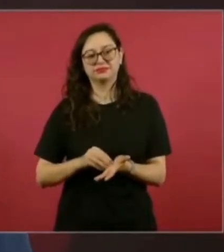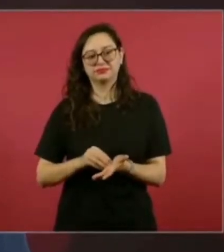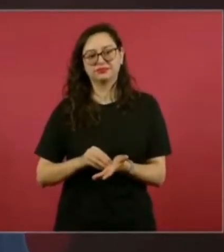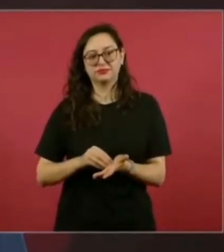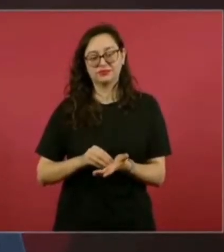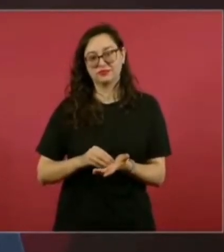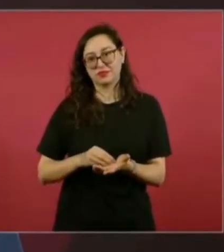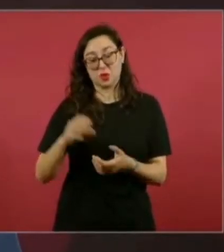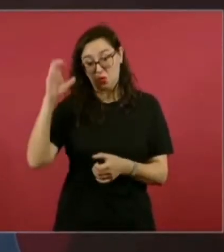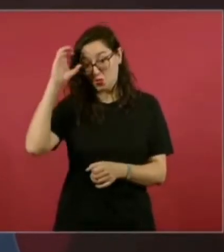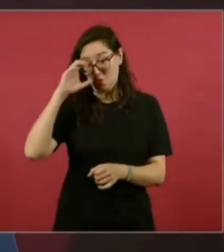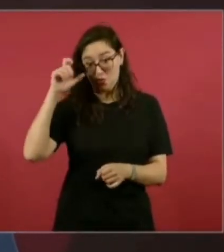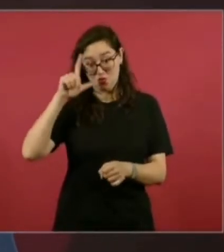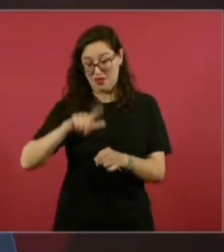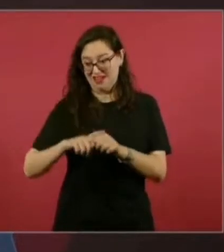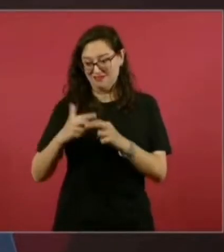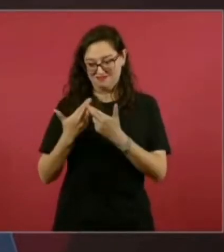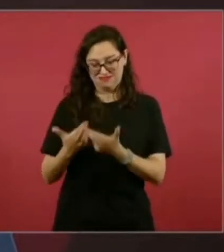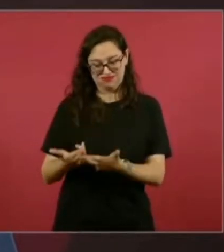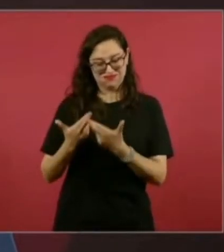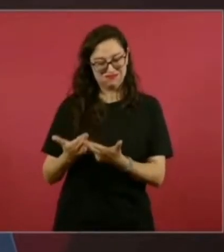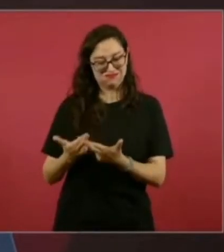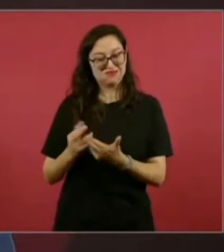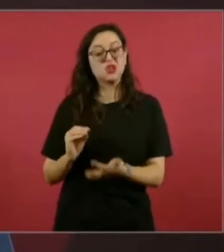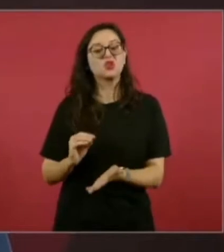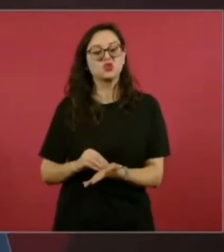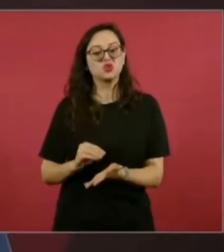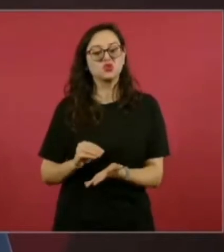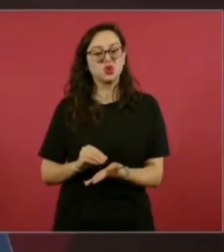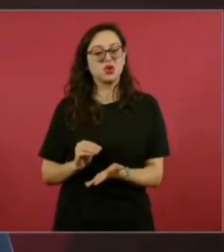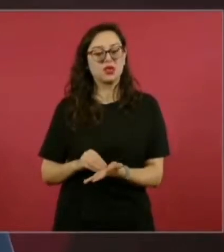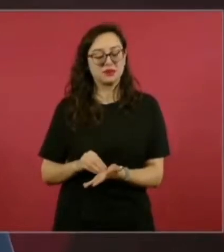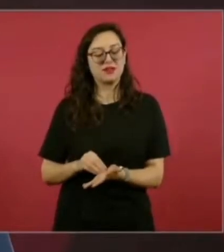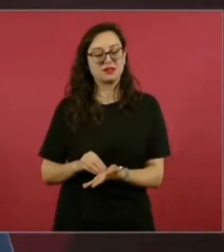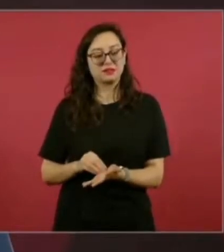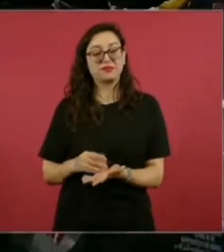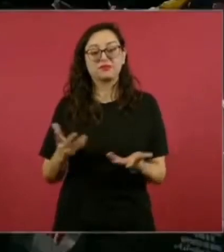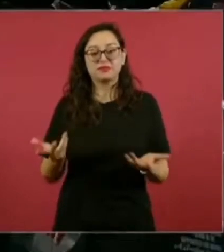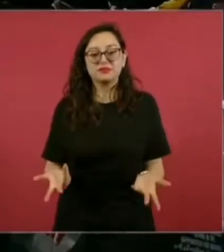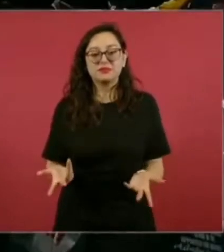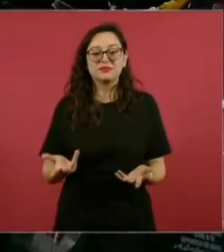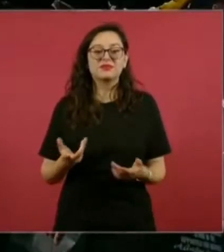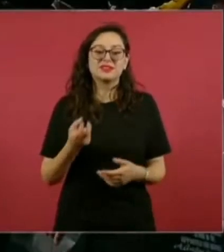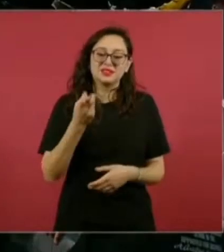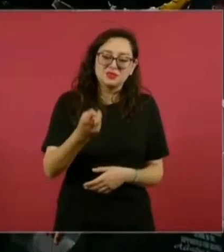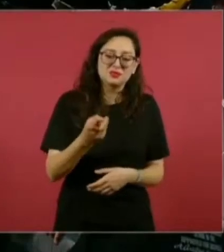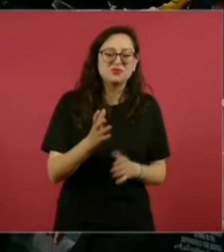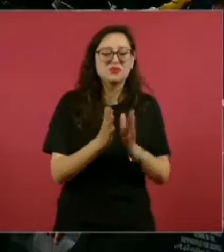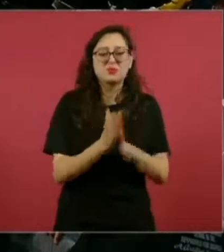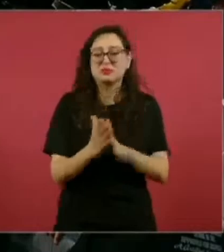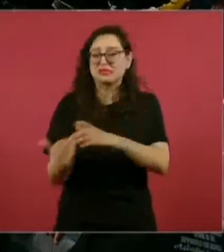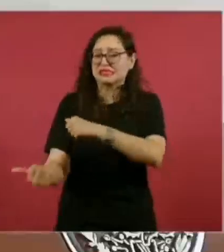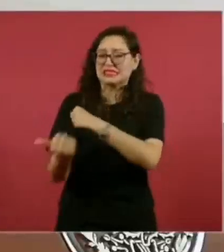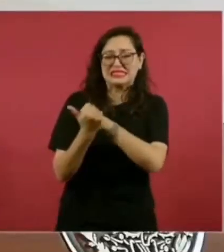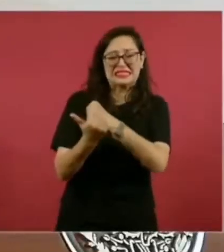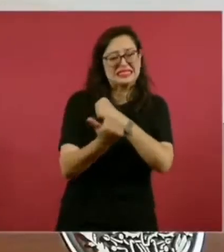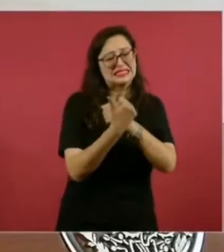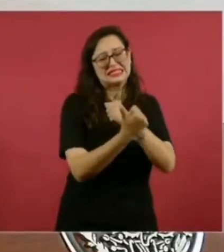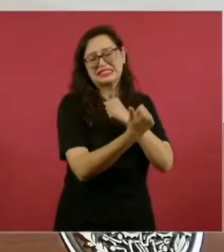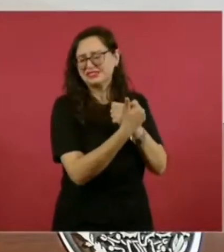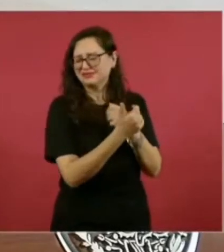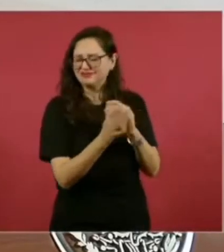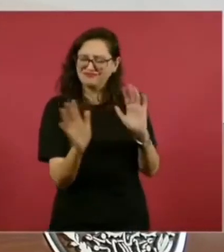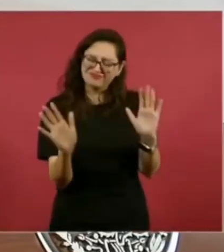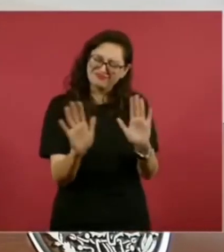grandeza cultural de México. Entonces, que no me busquen, porque también